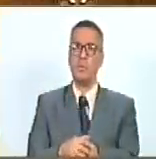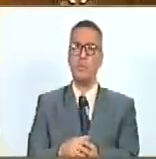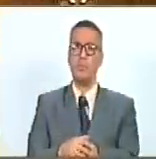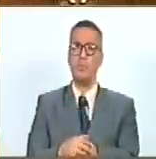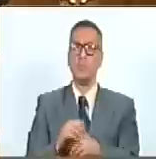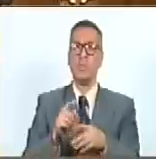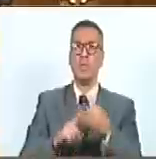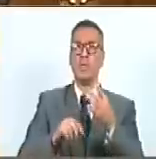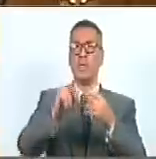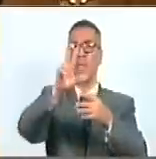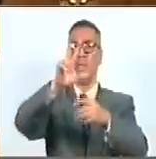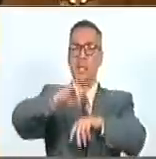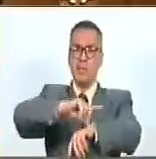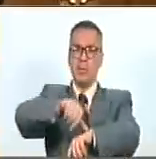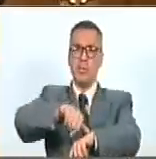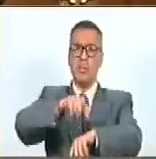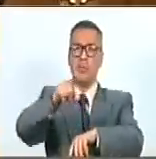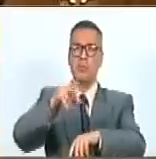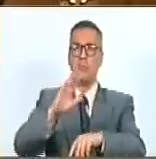apenas duró tres horas.